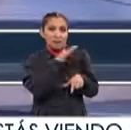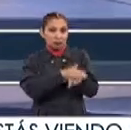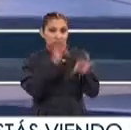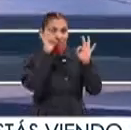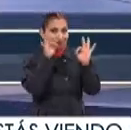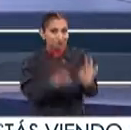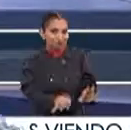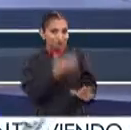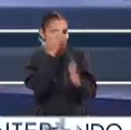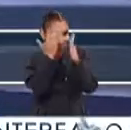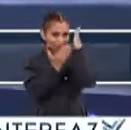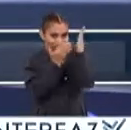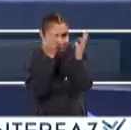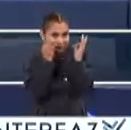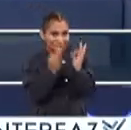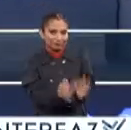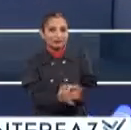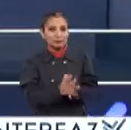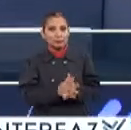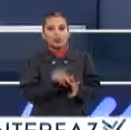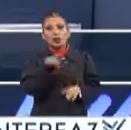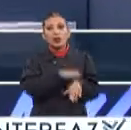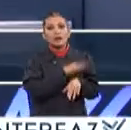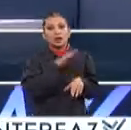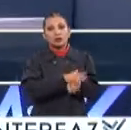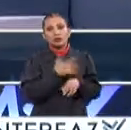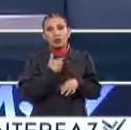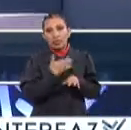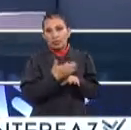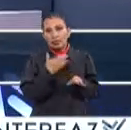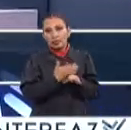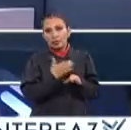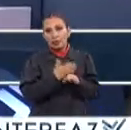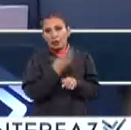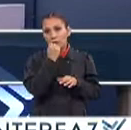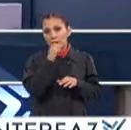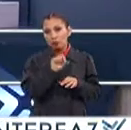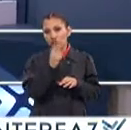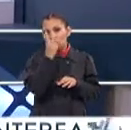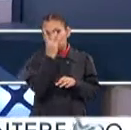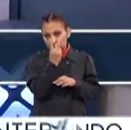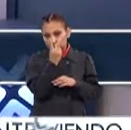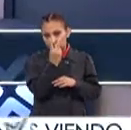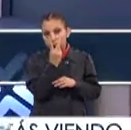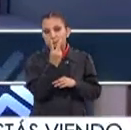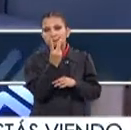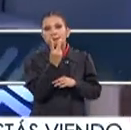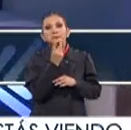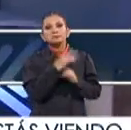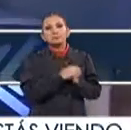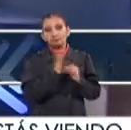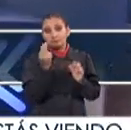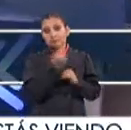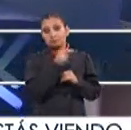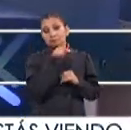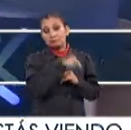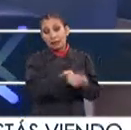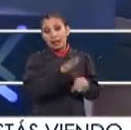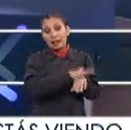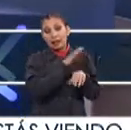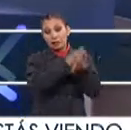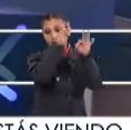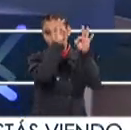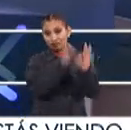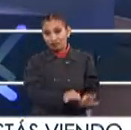promedio Digamos Aceptable ¿Qué promedio llevas tú? Yo ahorita Tengo un promedio 9.2 Este Es necesario Tener un